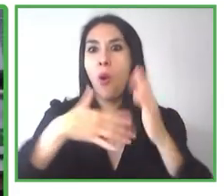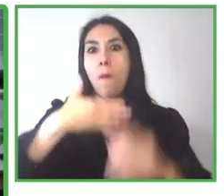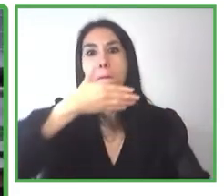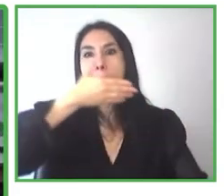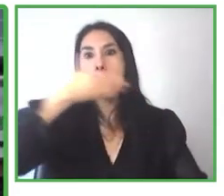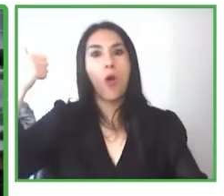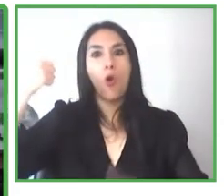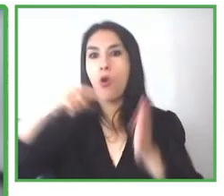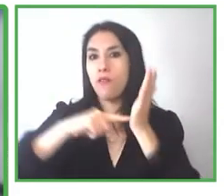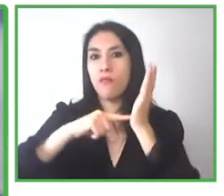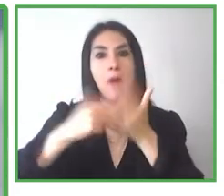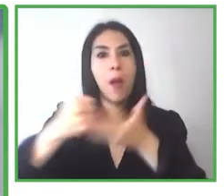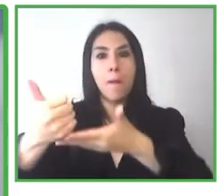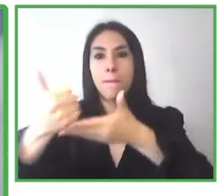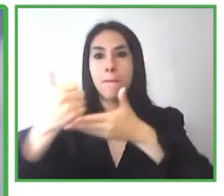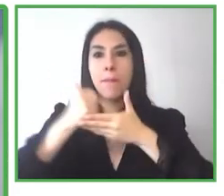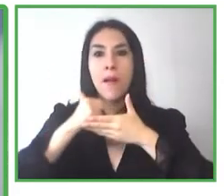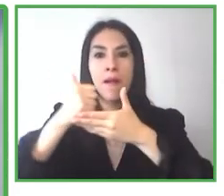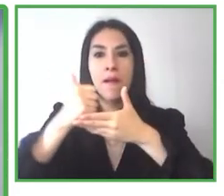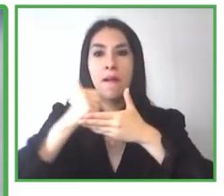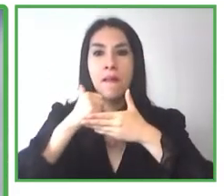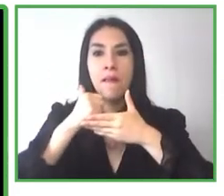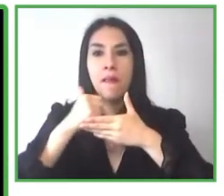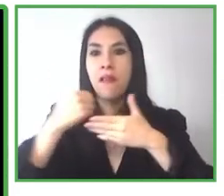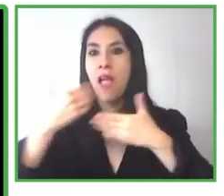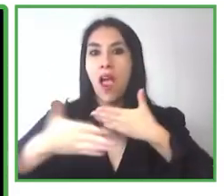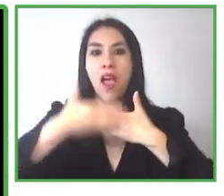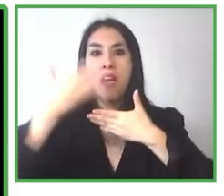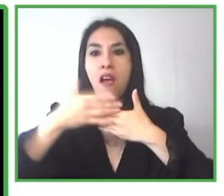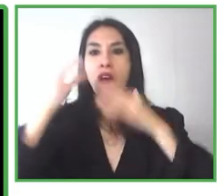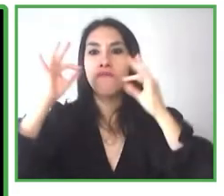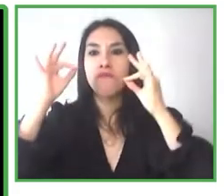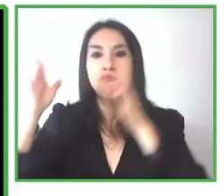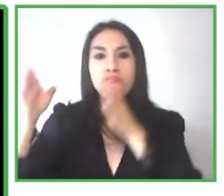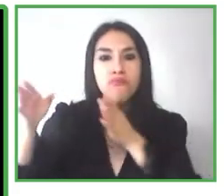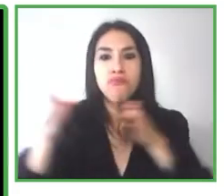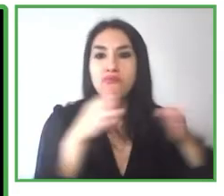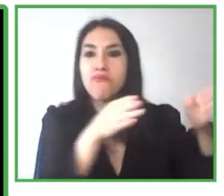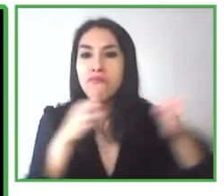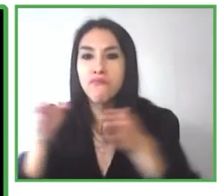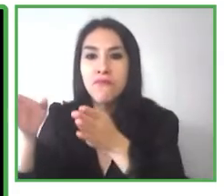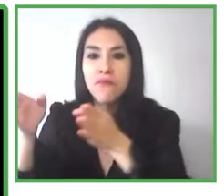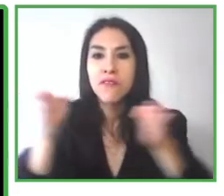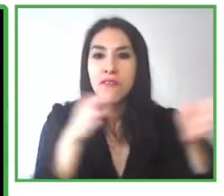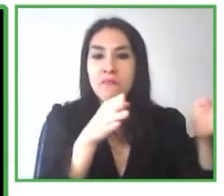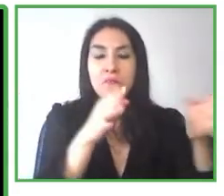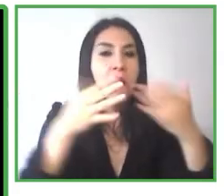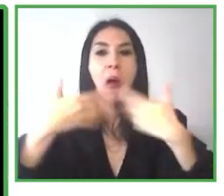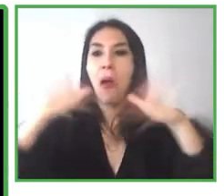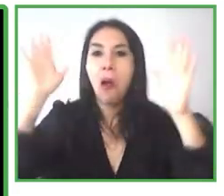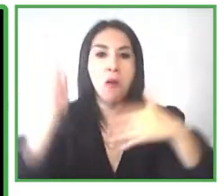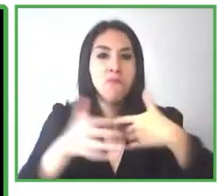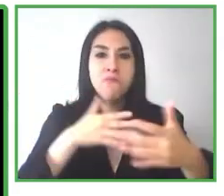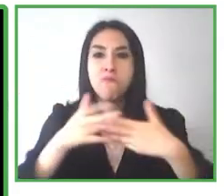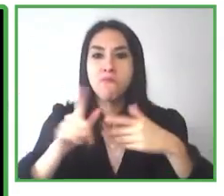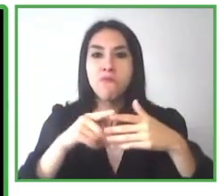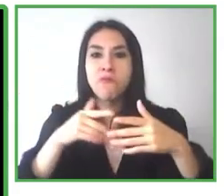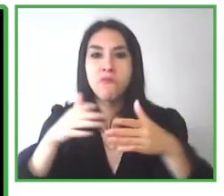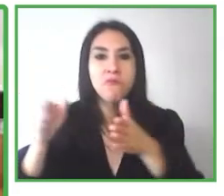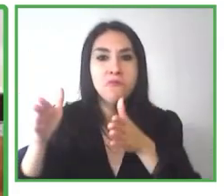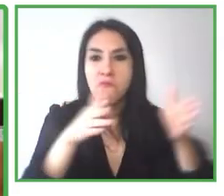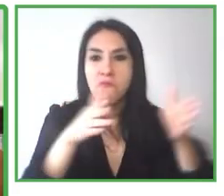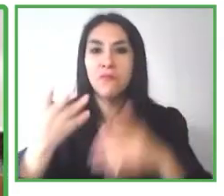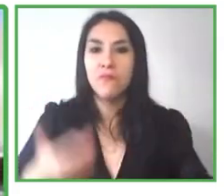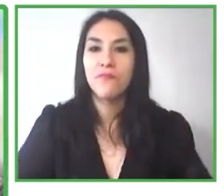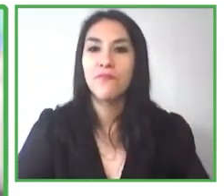visual es una app con la que puedes leer casi cualquier cosa donde sea Kilburn High Road moda espacio profesional mayonesa tiene